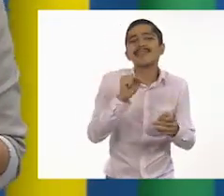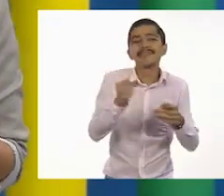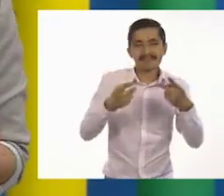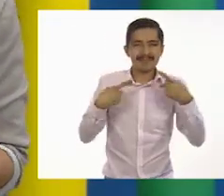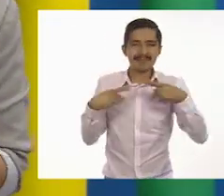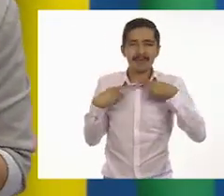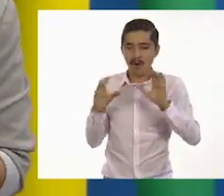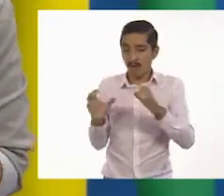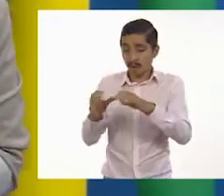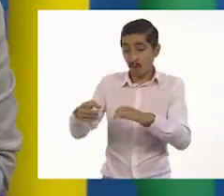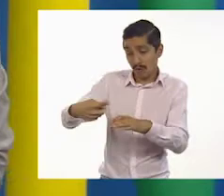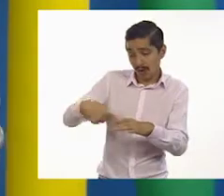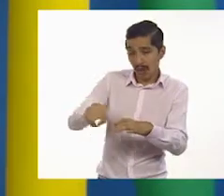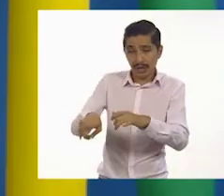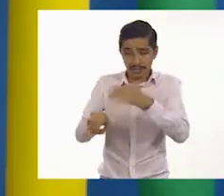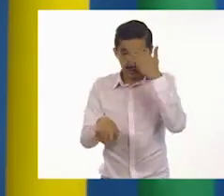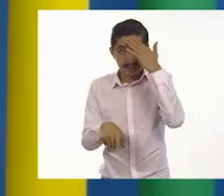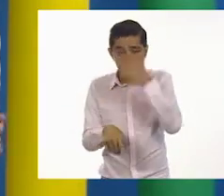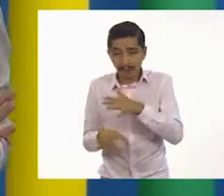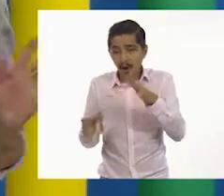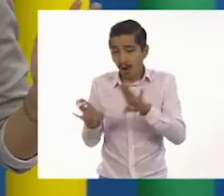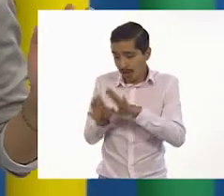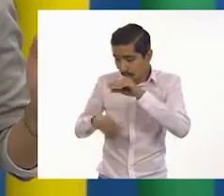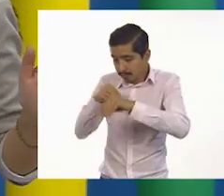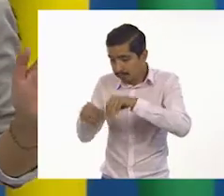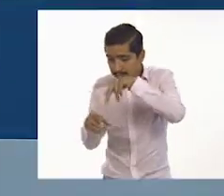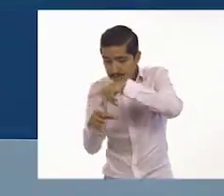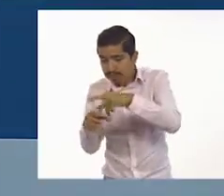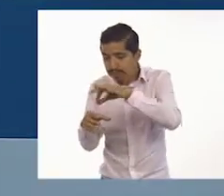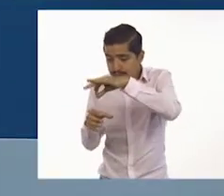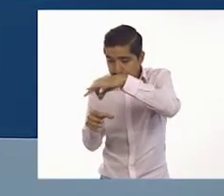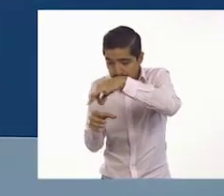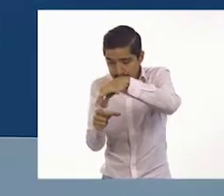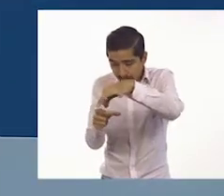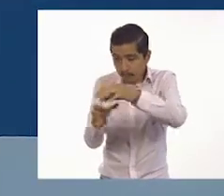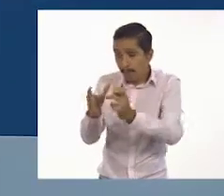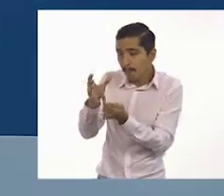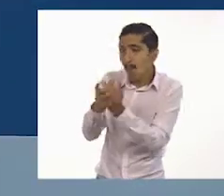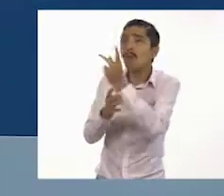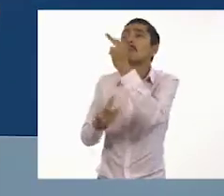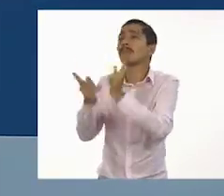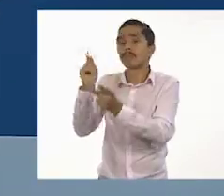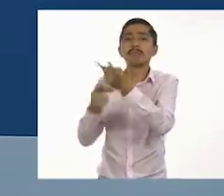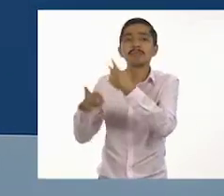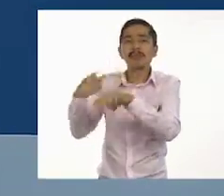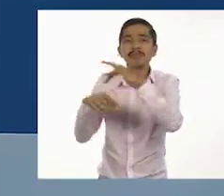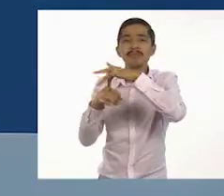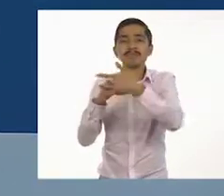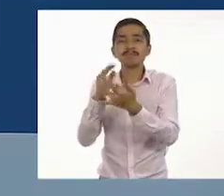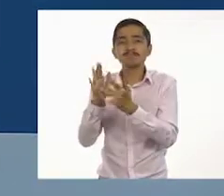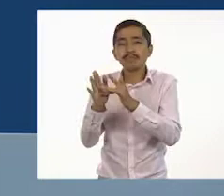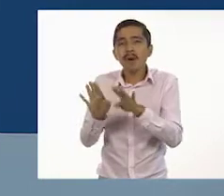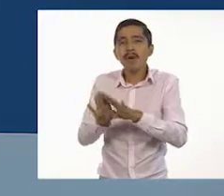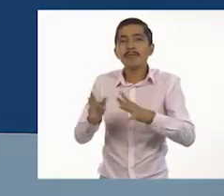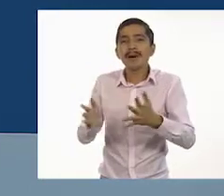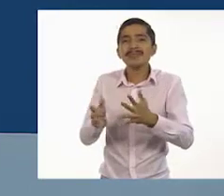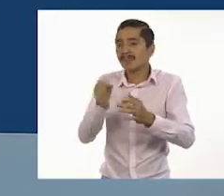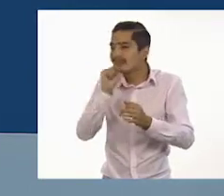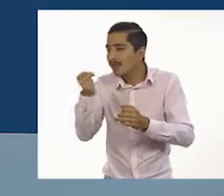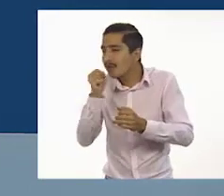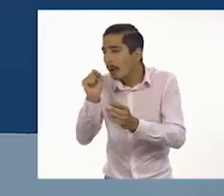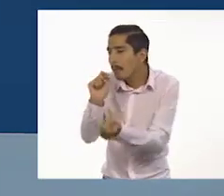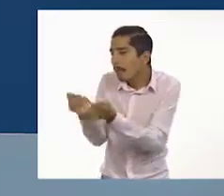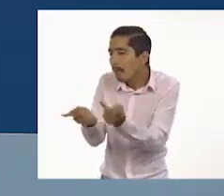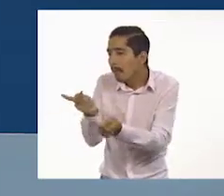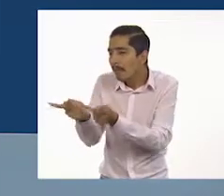la comunidad que sepa del cultivo de nopales. No sé, se me ocurre. ¡Ah, sí, sí! Ese puede ser un buen punto de partida. Y